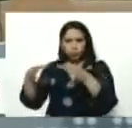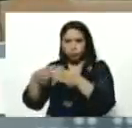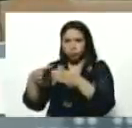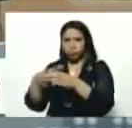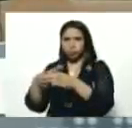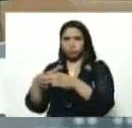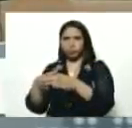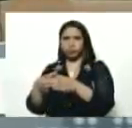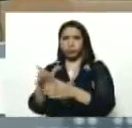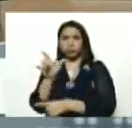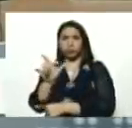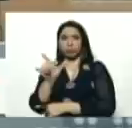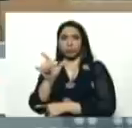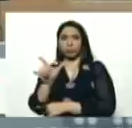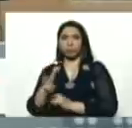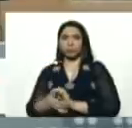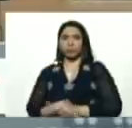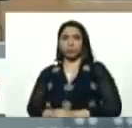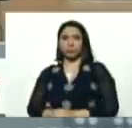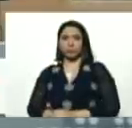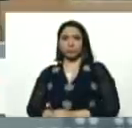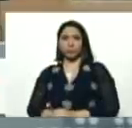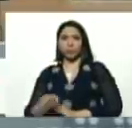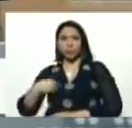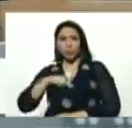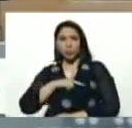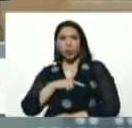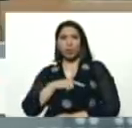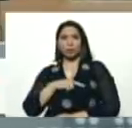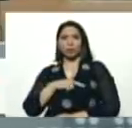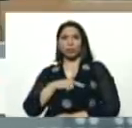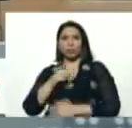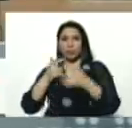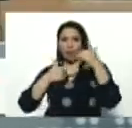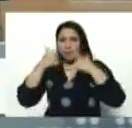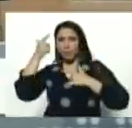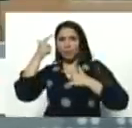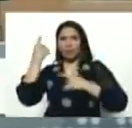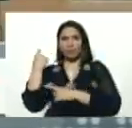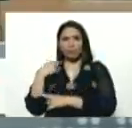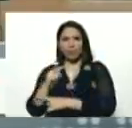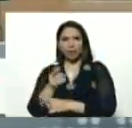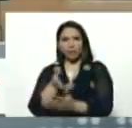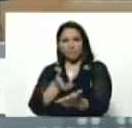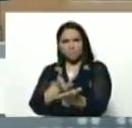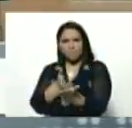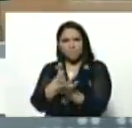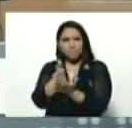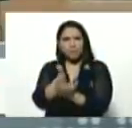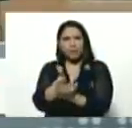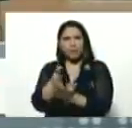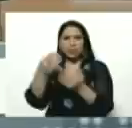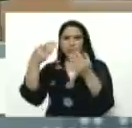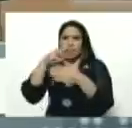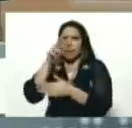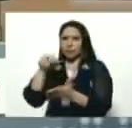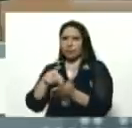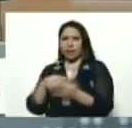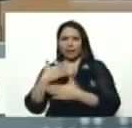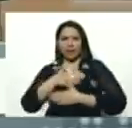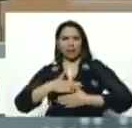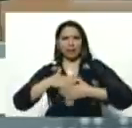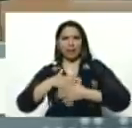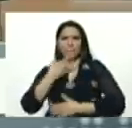que el partido, socialista, unido de Venezuela, partido, de nuestro comandante, Hugo Chávez, tenga una dirección nacional, de la calidad, política,